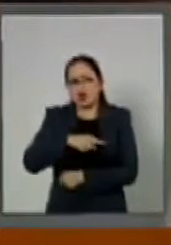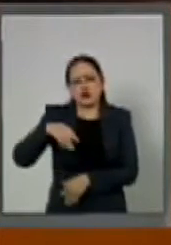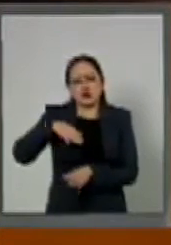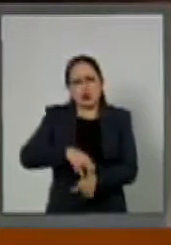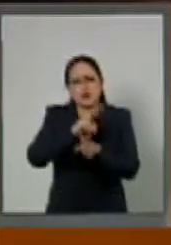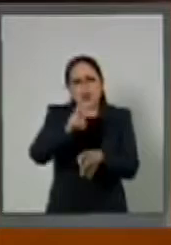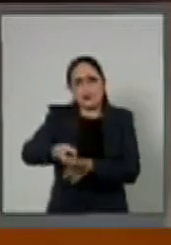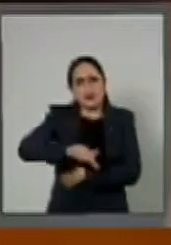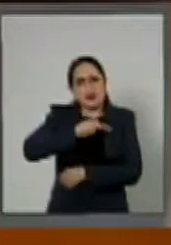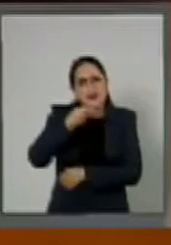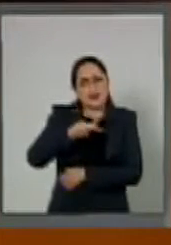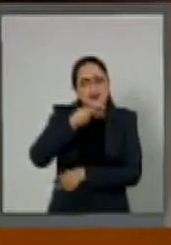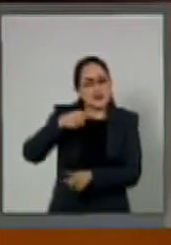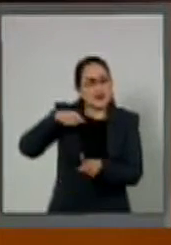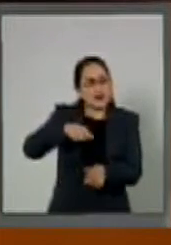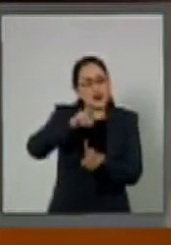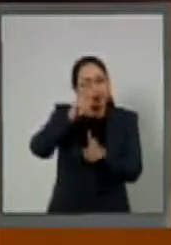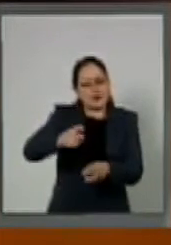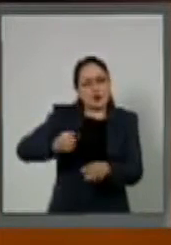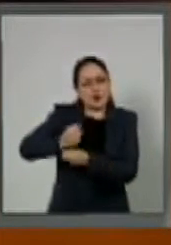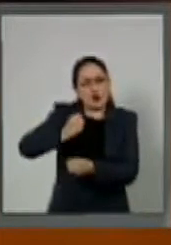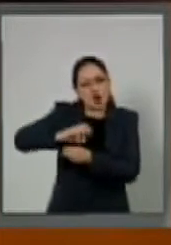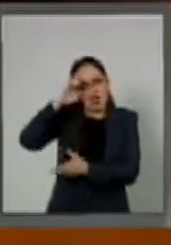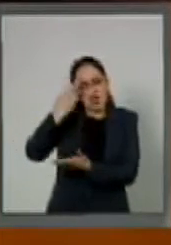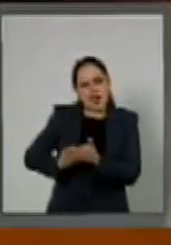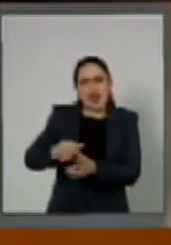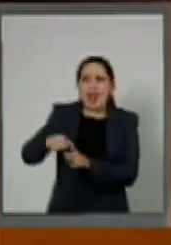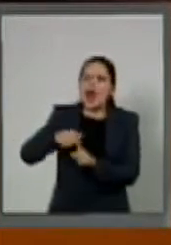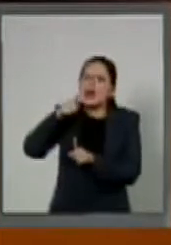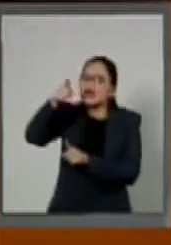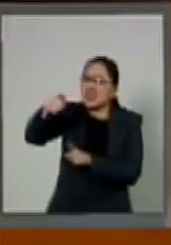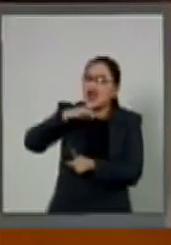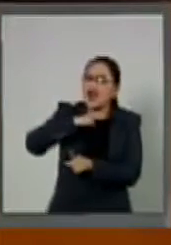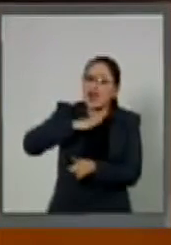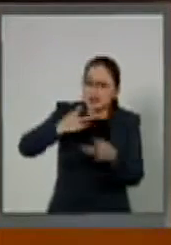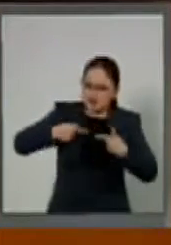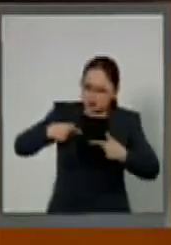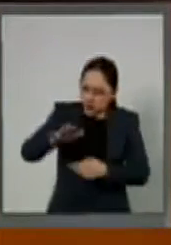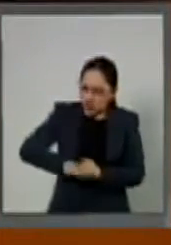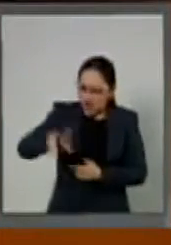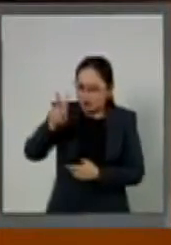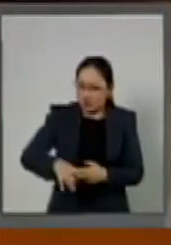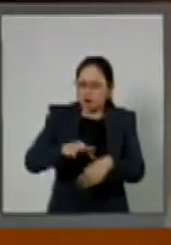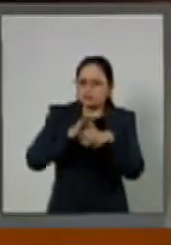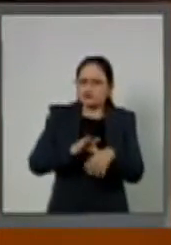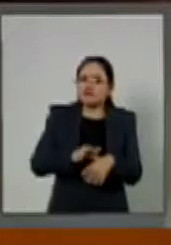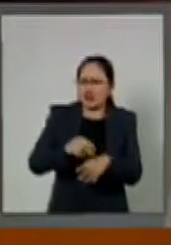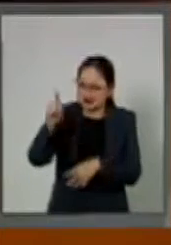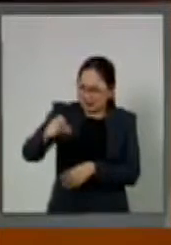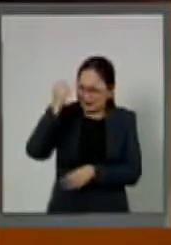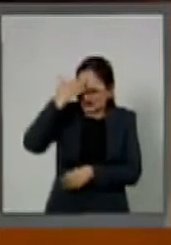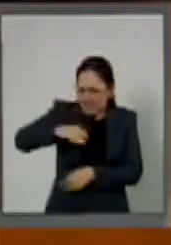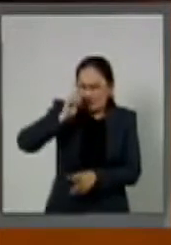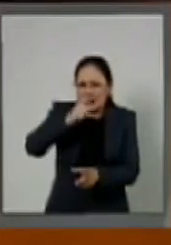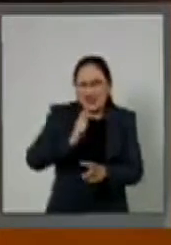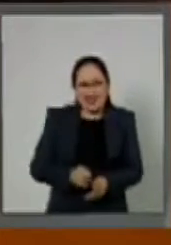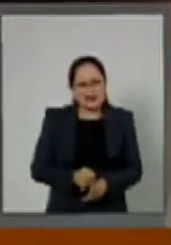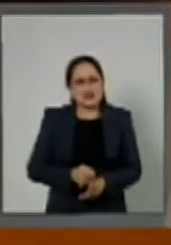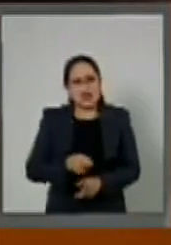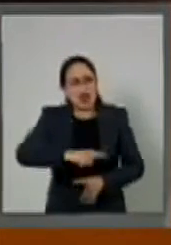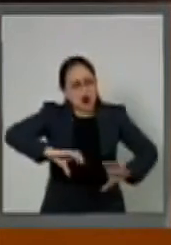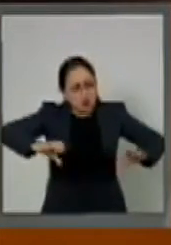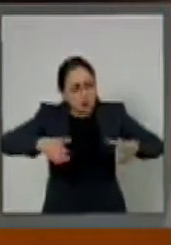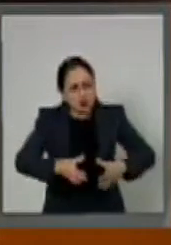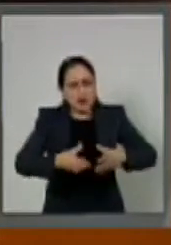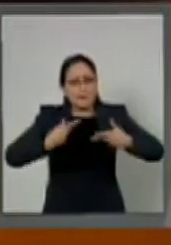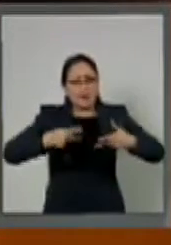violencia poco se identifica allá, allá donde la gente está, allá donde están las comunidades, donde